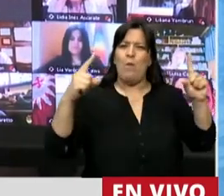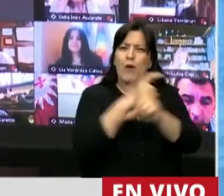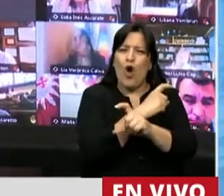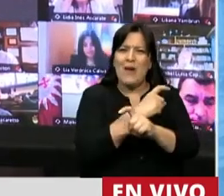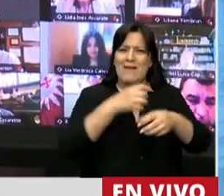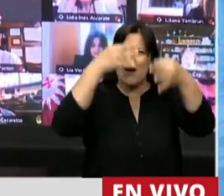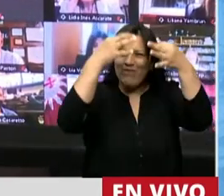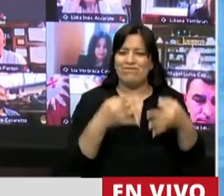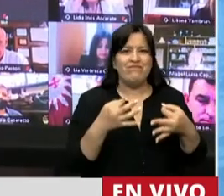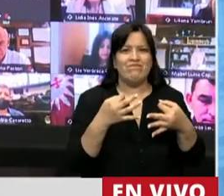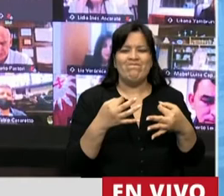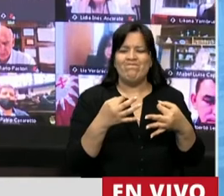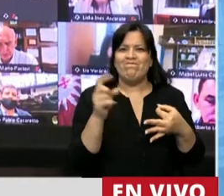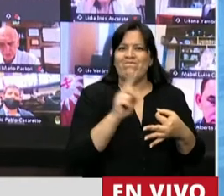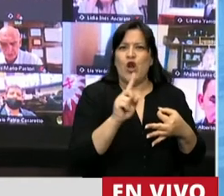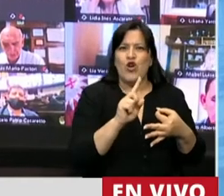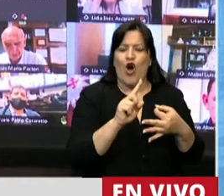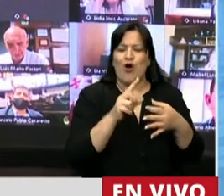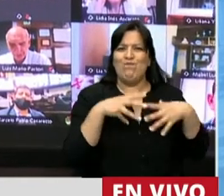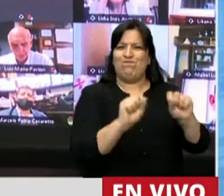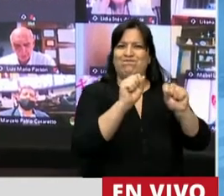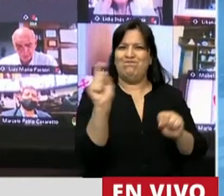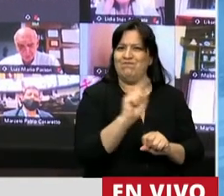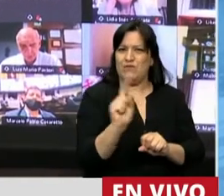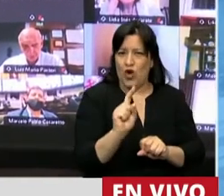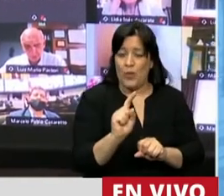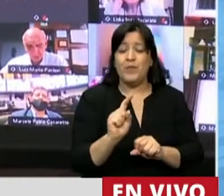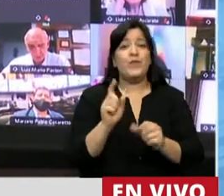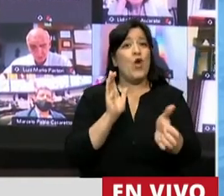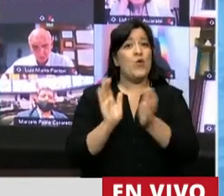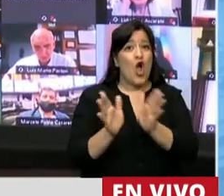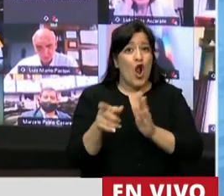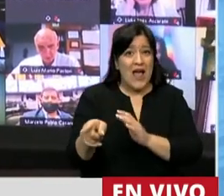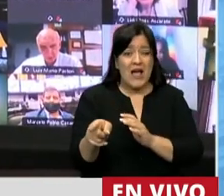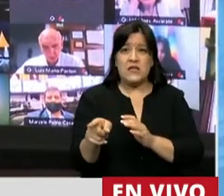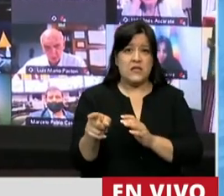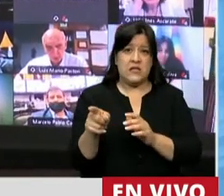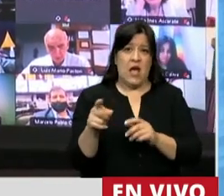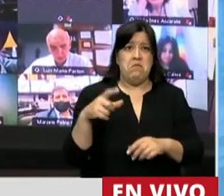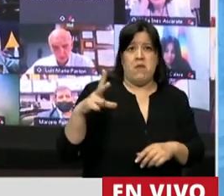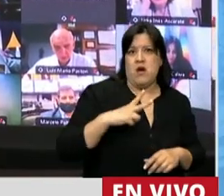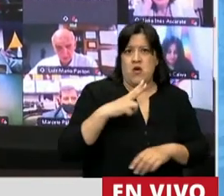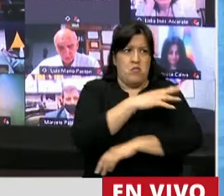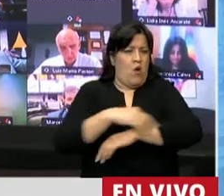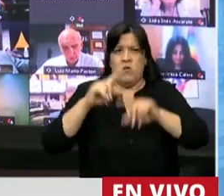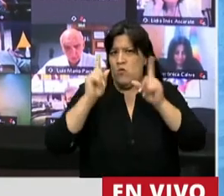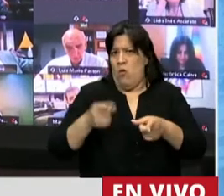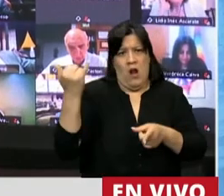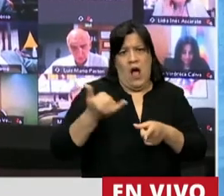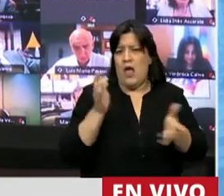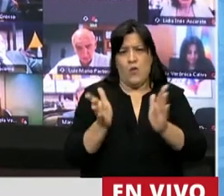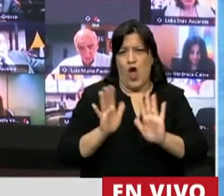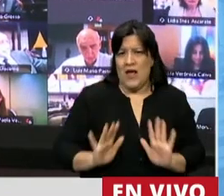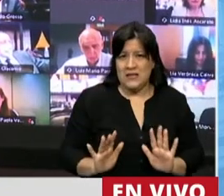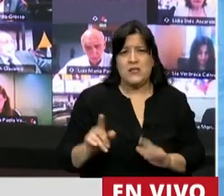circuncribe a su vida cotidiana. La violencia, como se ha visto, no distingue clases sociales y es sabido